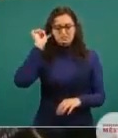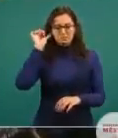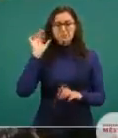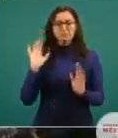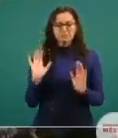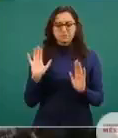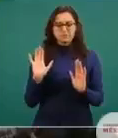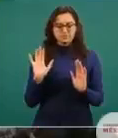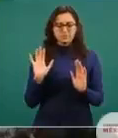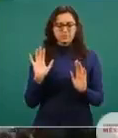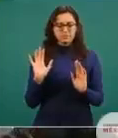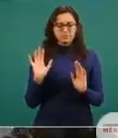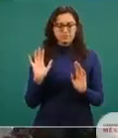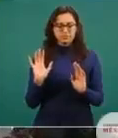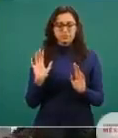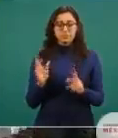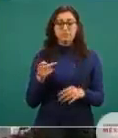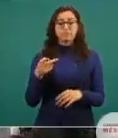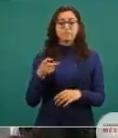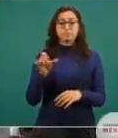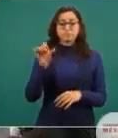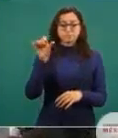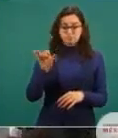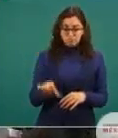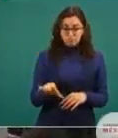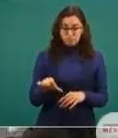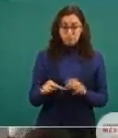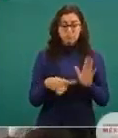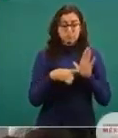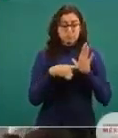es el reporte de hoy, esto es lo que vemos todos los días.